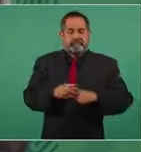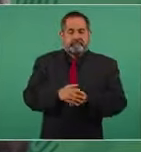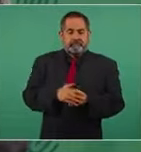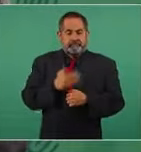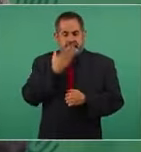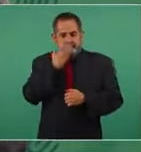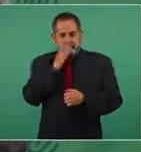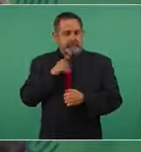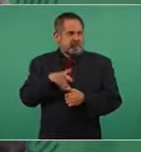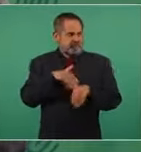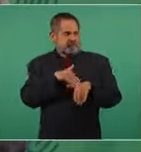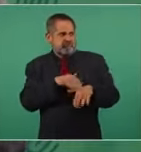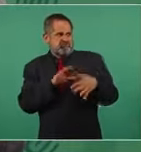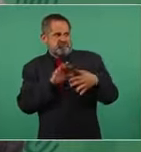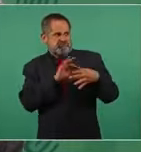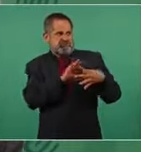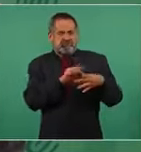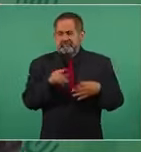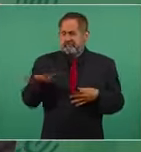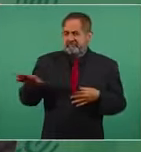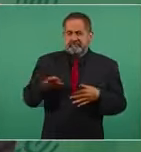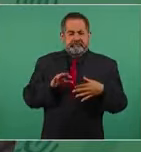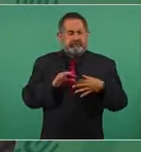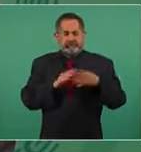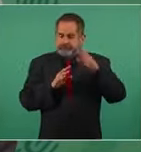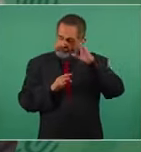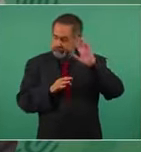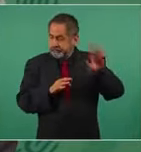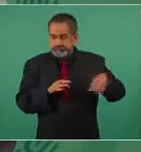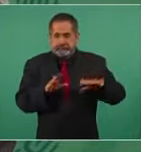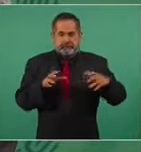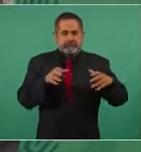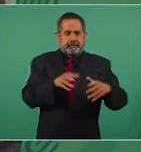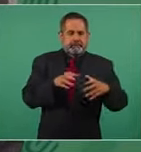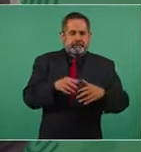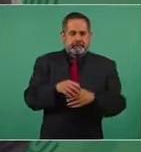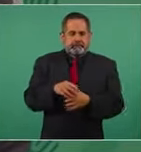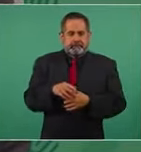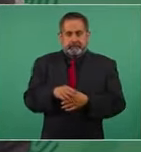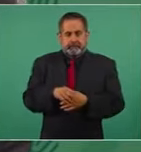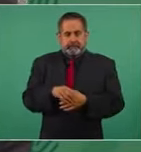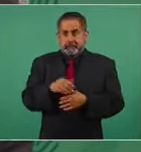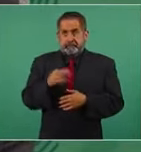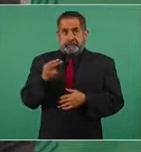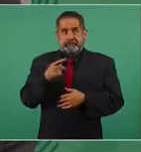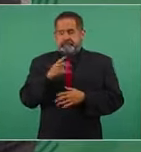preferible olvidarlos ni mencionarlos